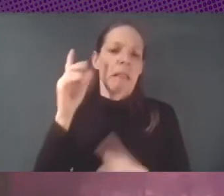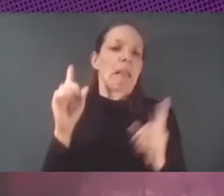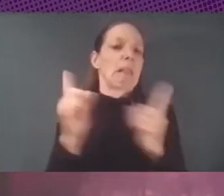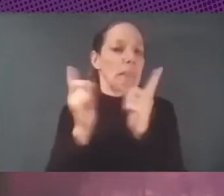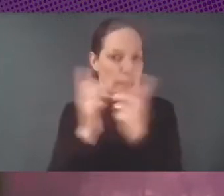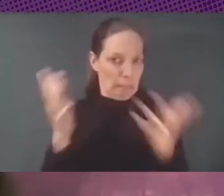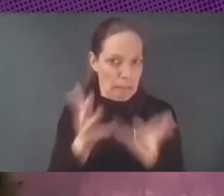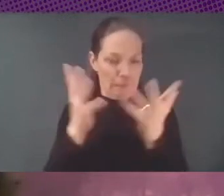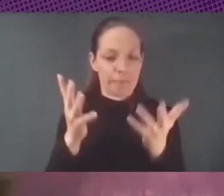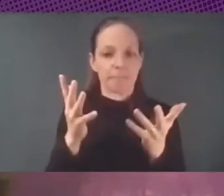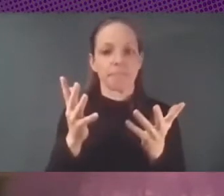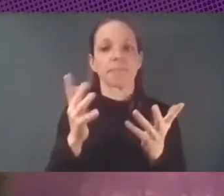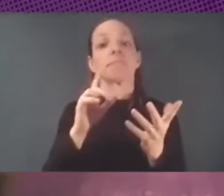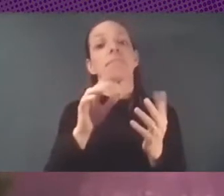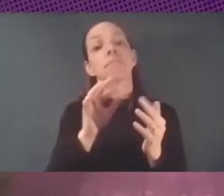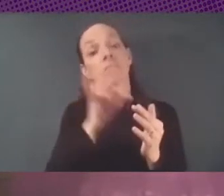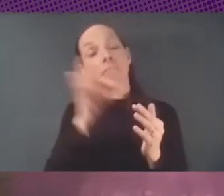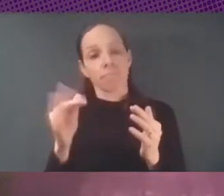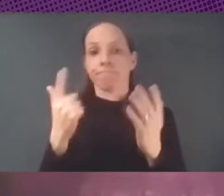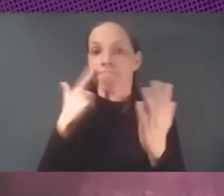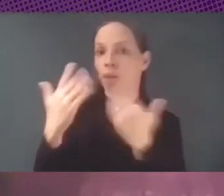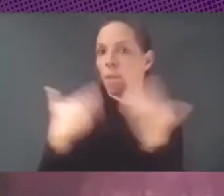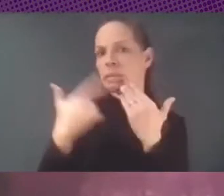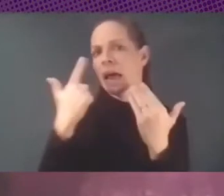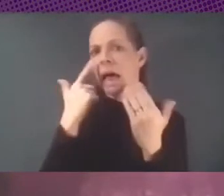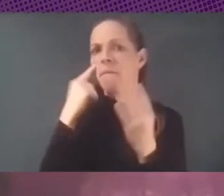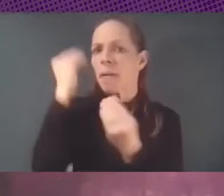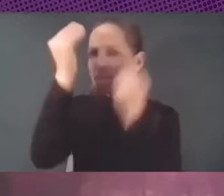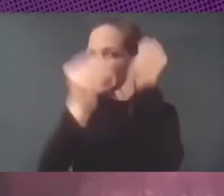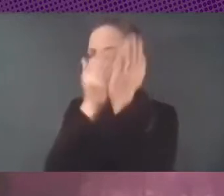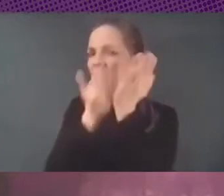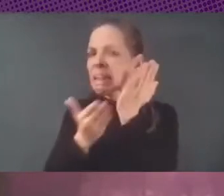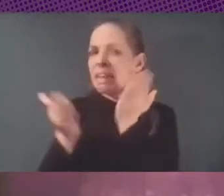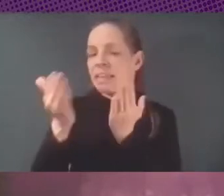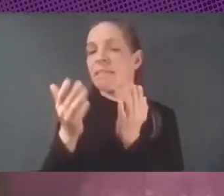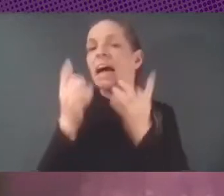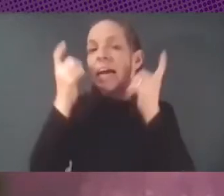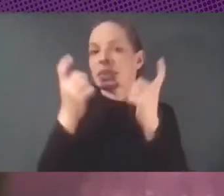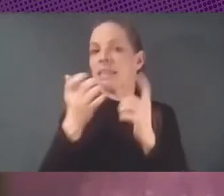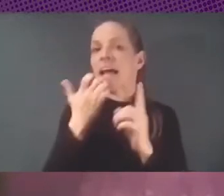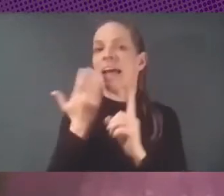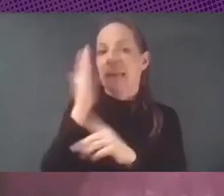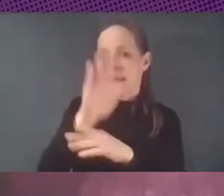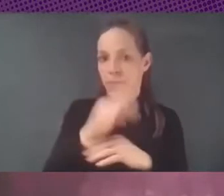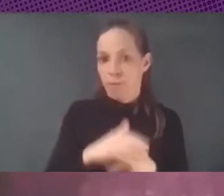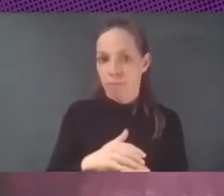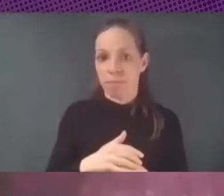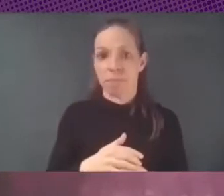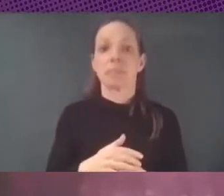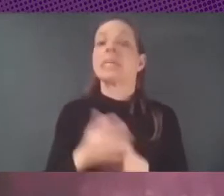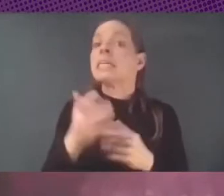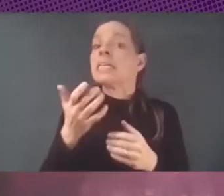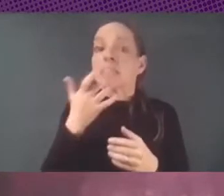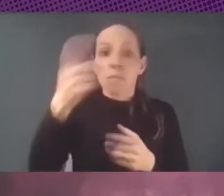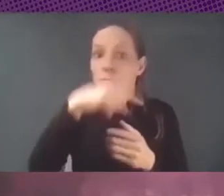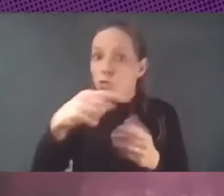a conversar y a pensar en alternativas de la manera más pragmática posible. Como siempre, cualquier duda por el chat, cualquier pregunta